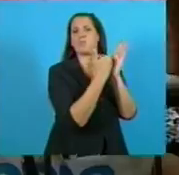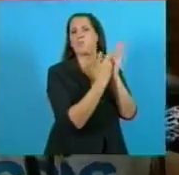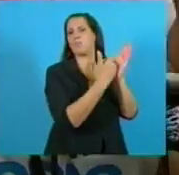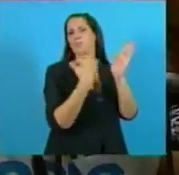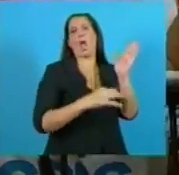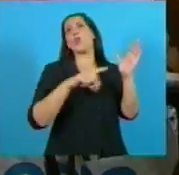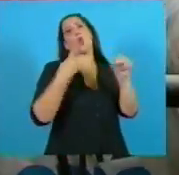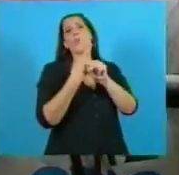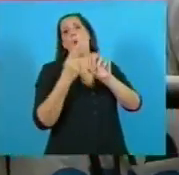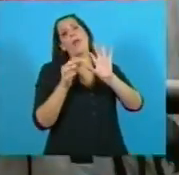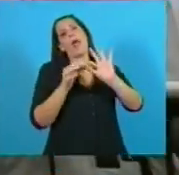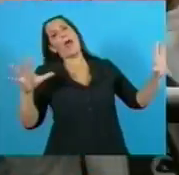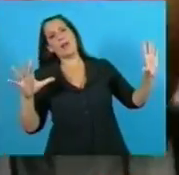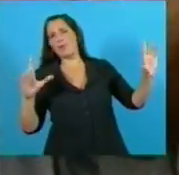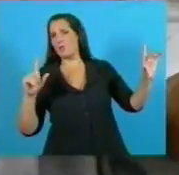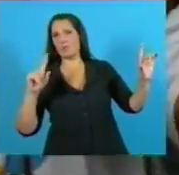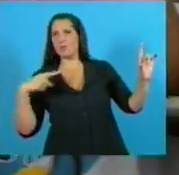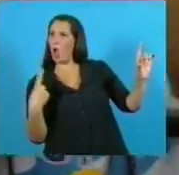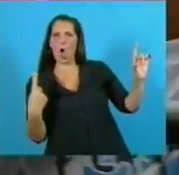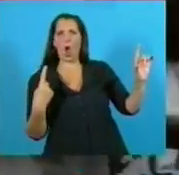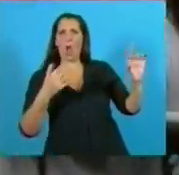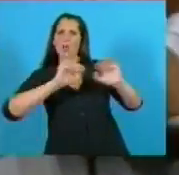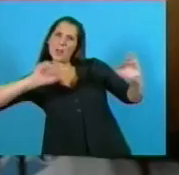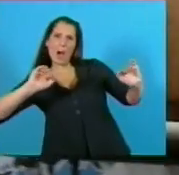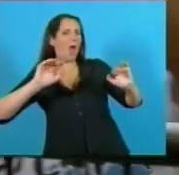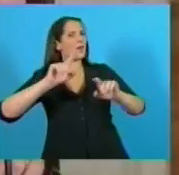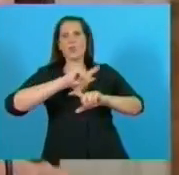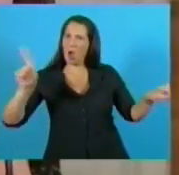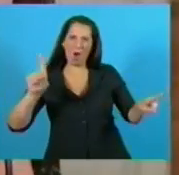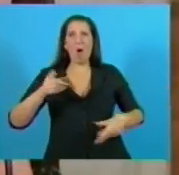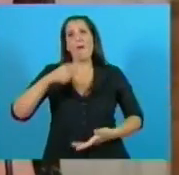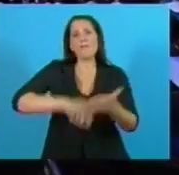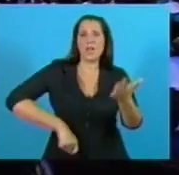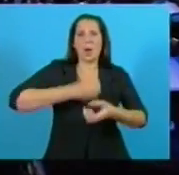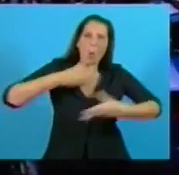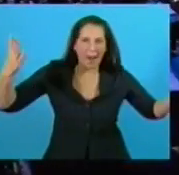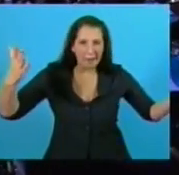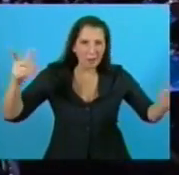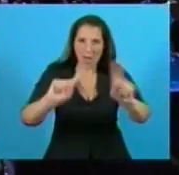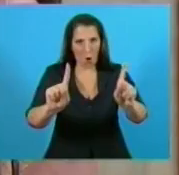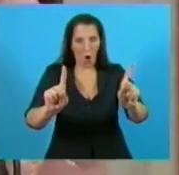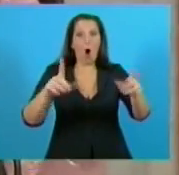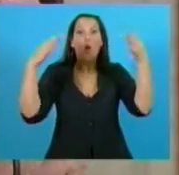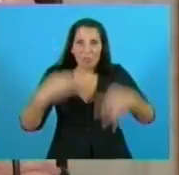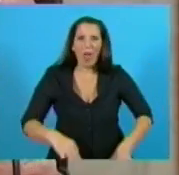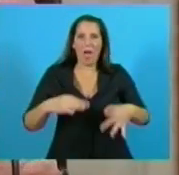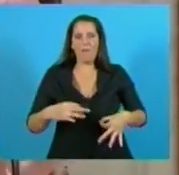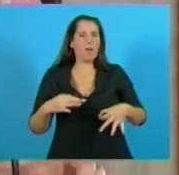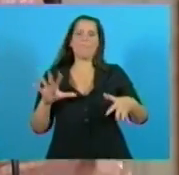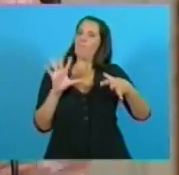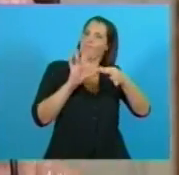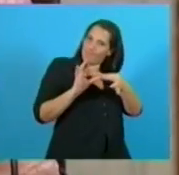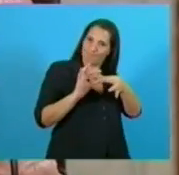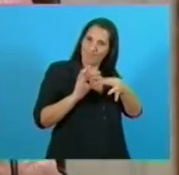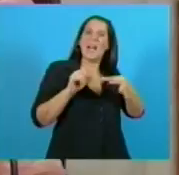independiente de eso, no se ser juzgar y firmar cualquier cosa, de eso pueden ser independientes. Y